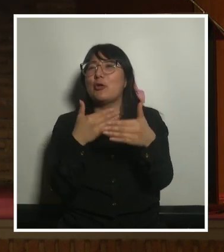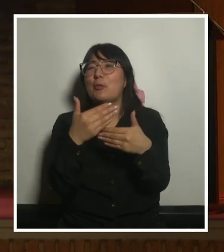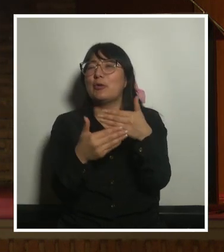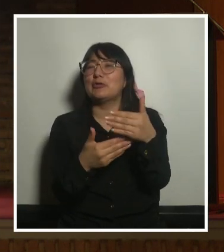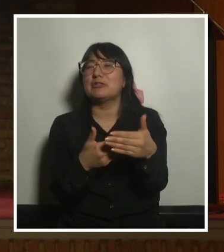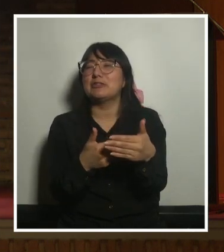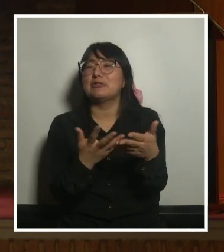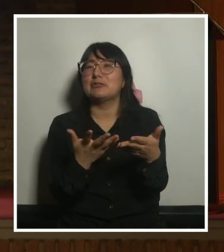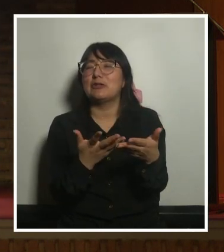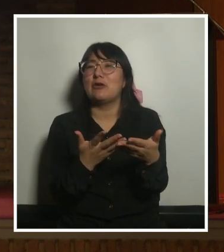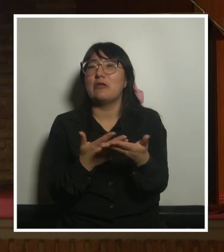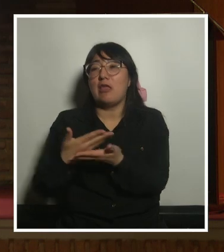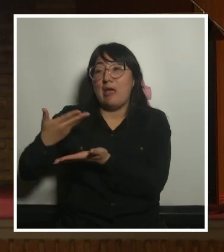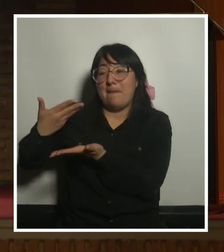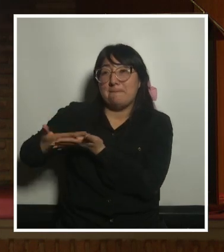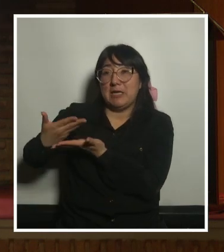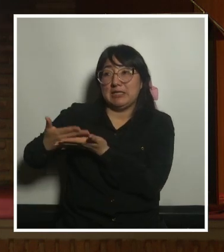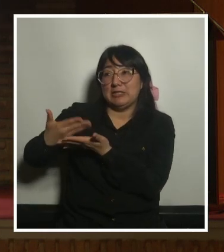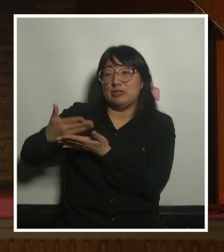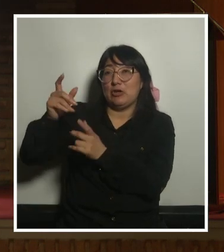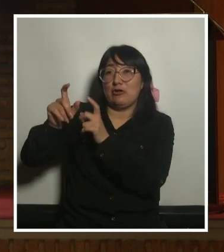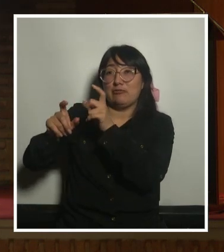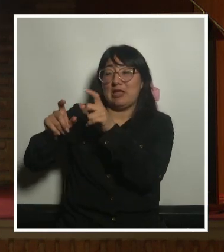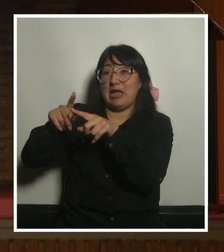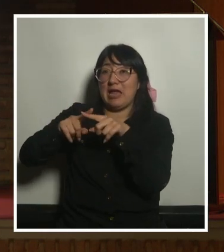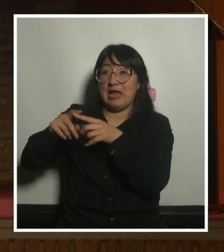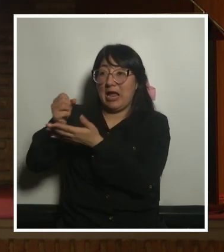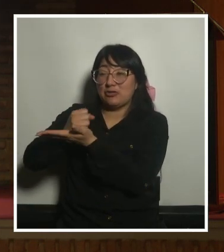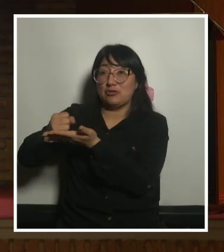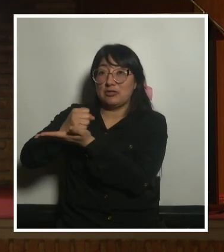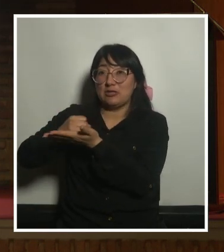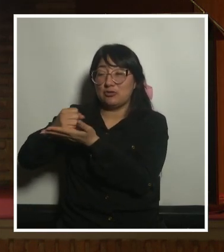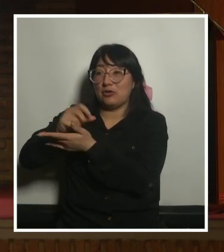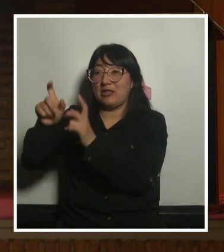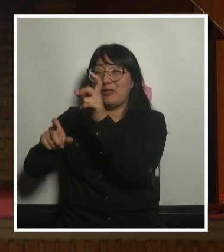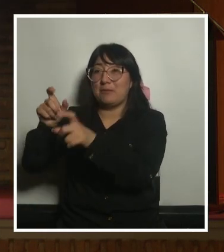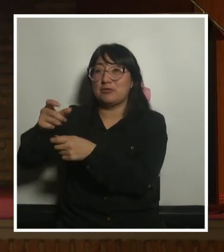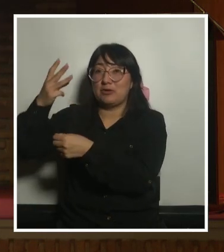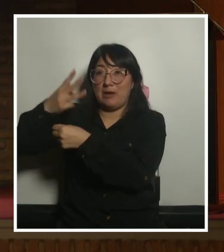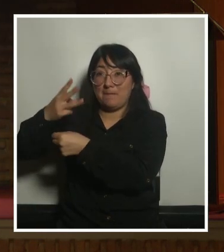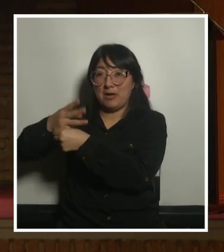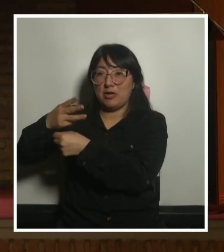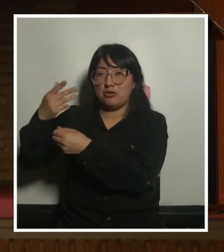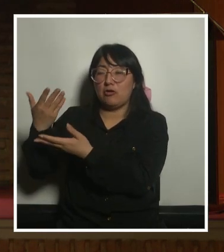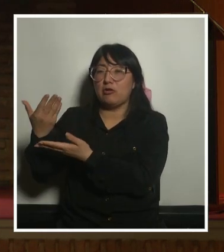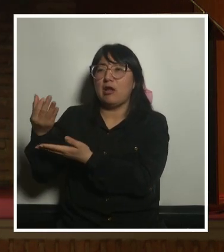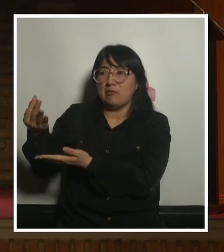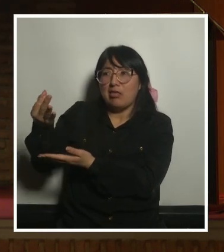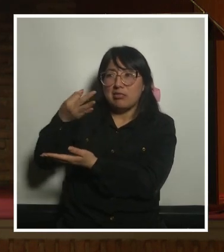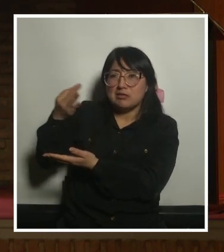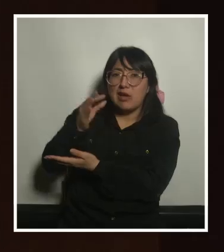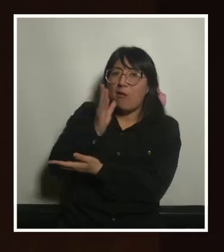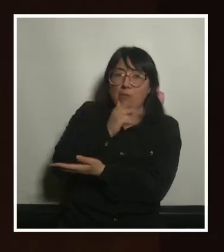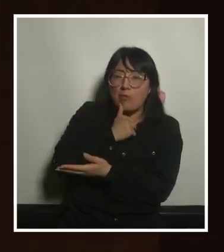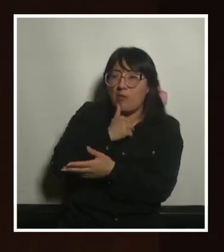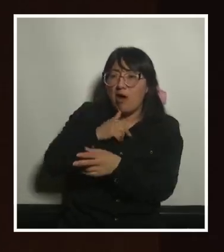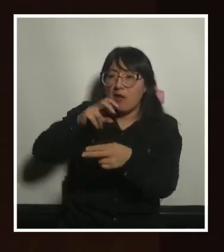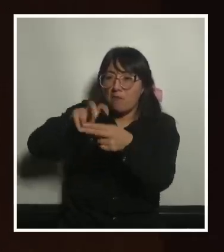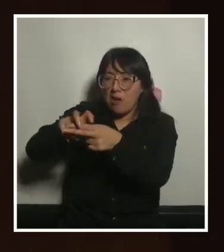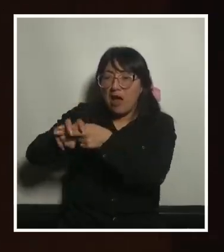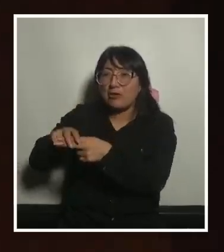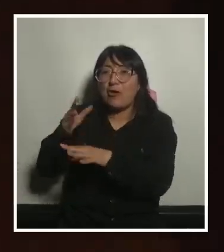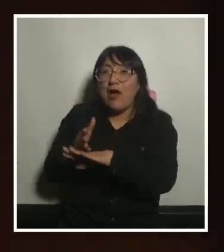petición de las personas las asociaciones de personas mayores del distrito que decían que no había bancos entonces antes de